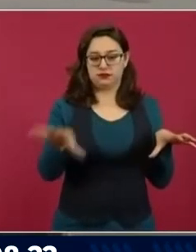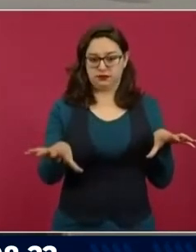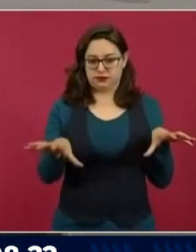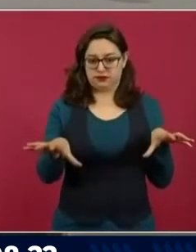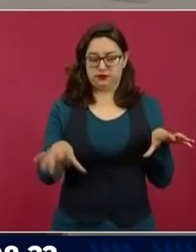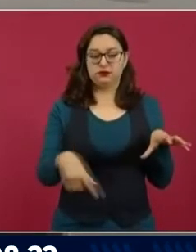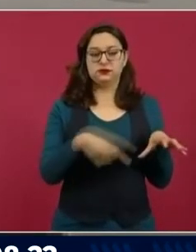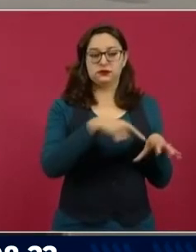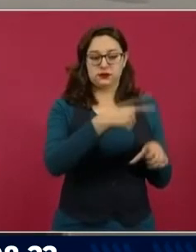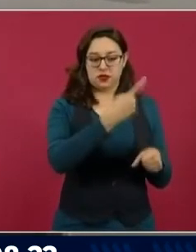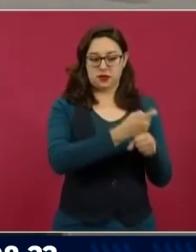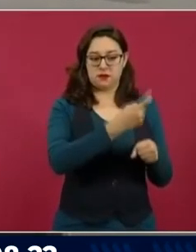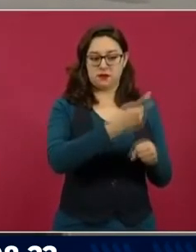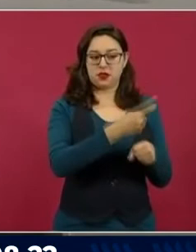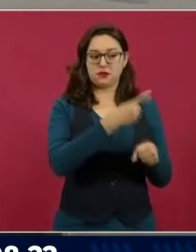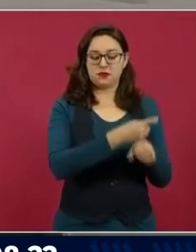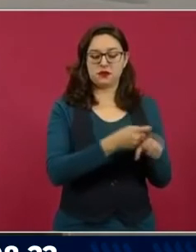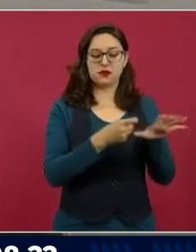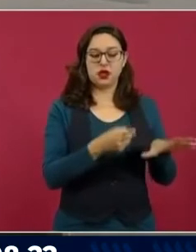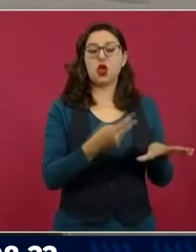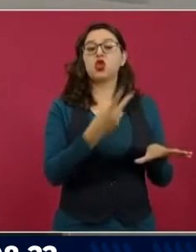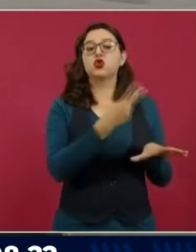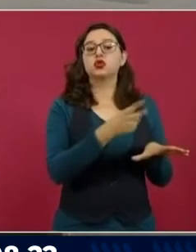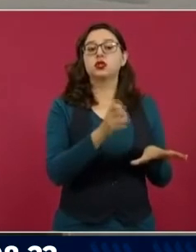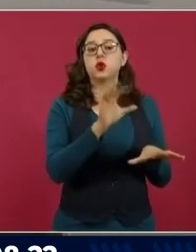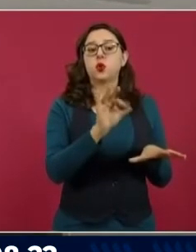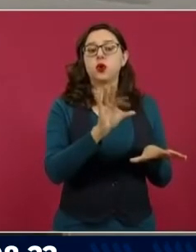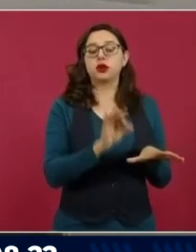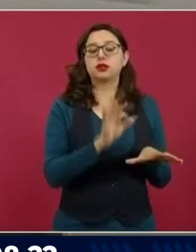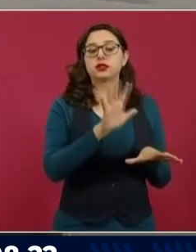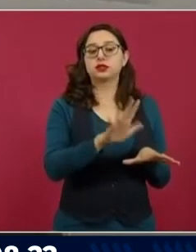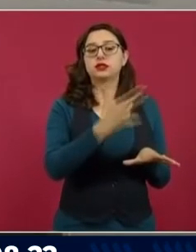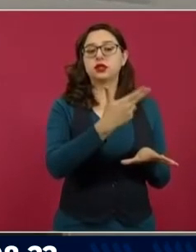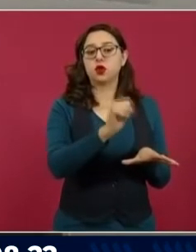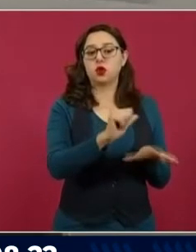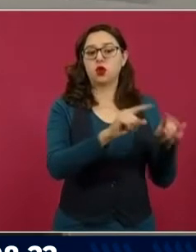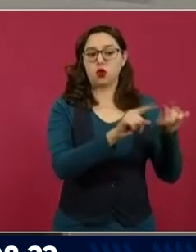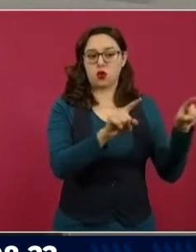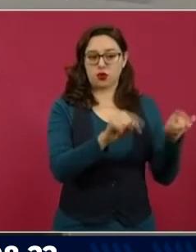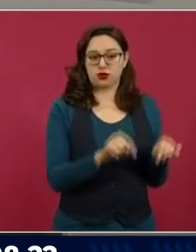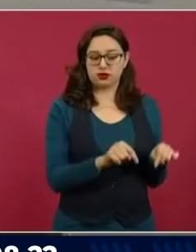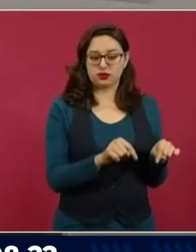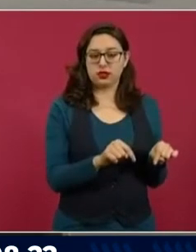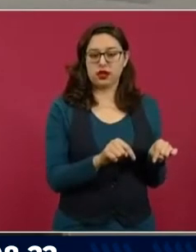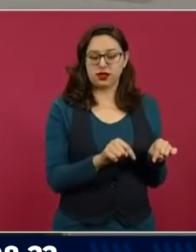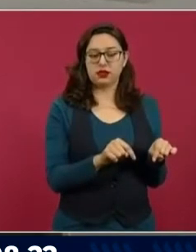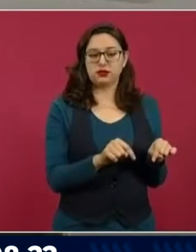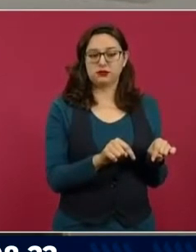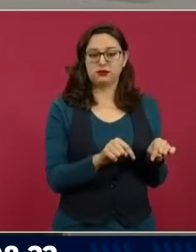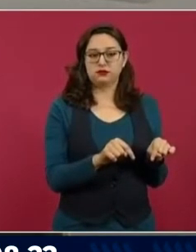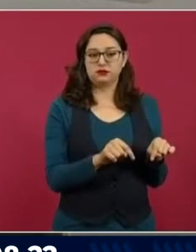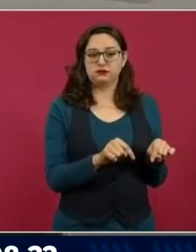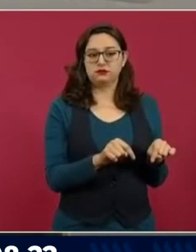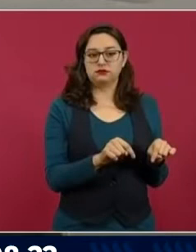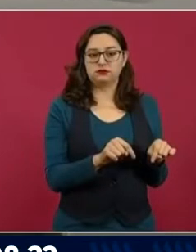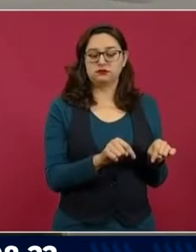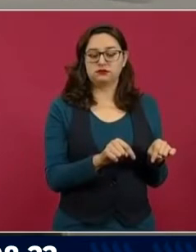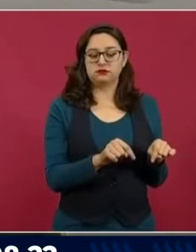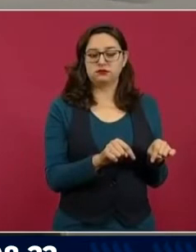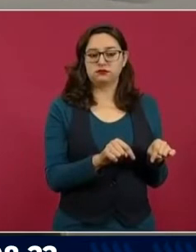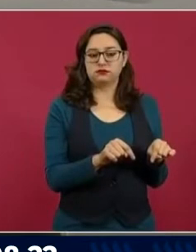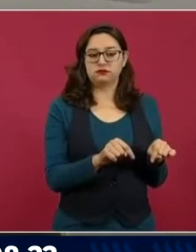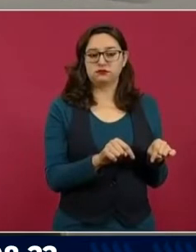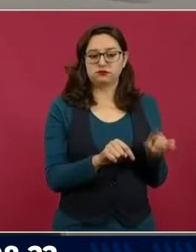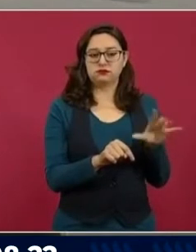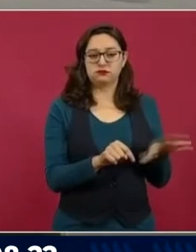perímetros de las cuatro secciones de este bosque y enseguida recordó que durante el sexenio pasado en la administración de Enrique